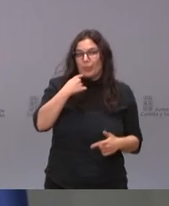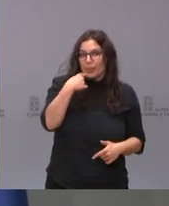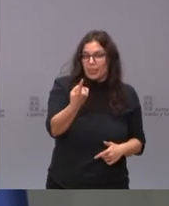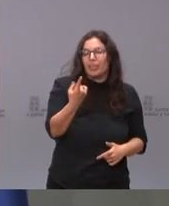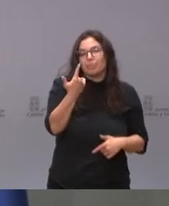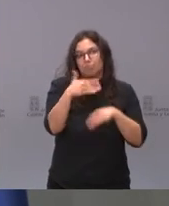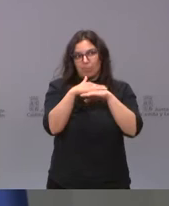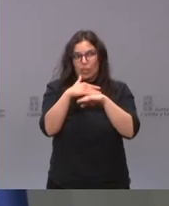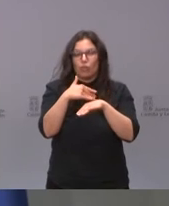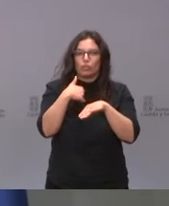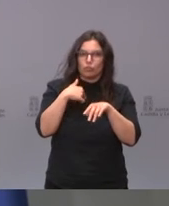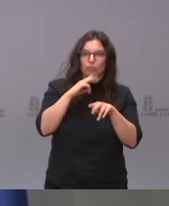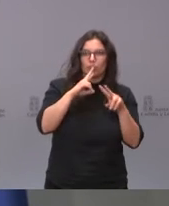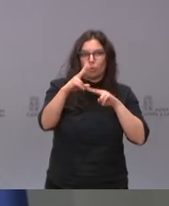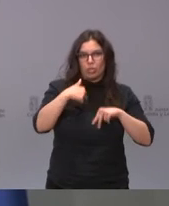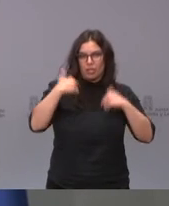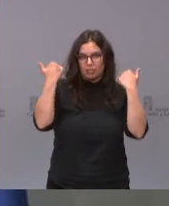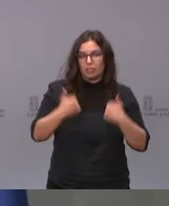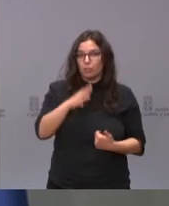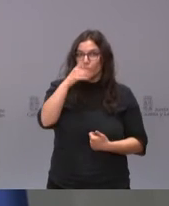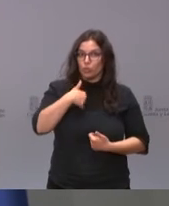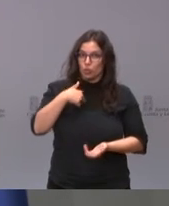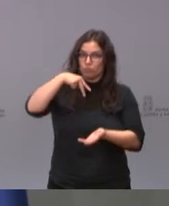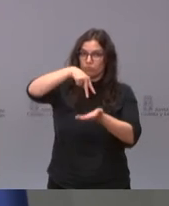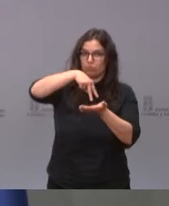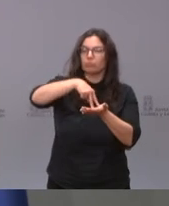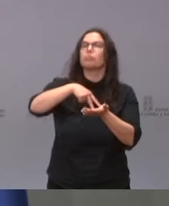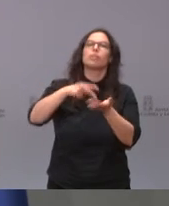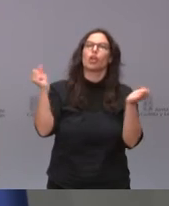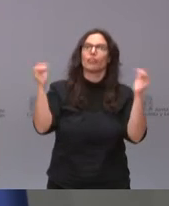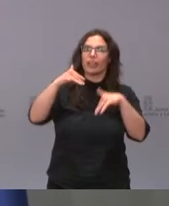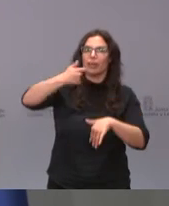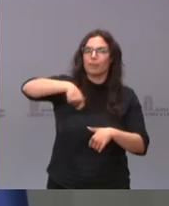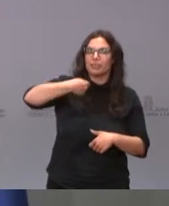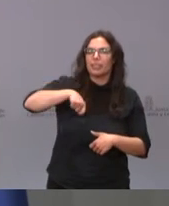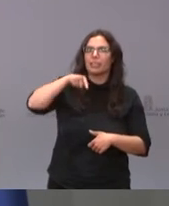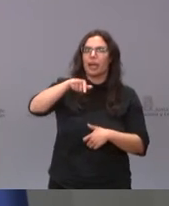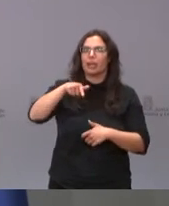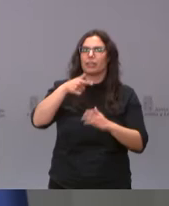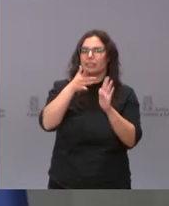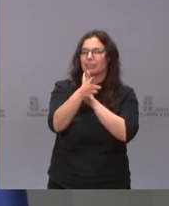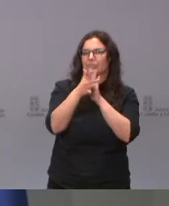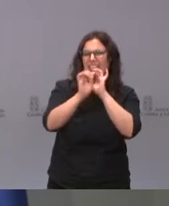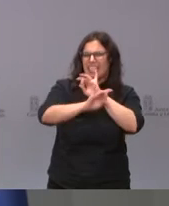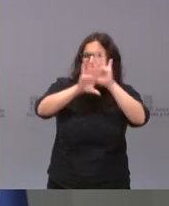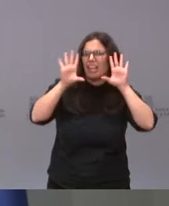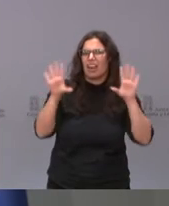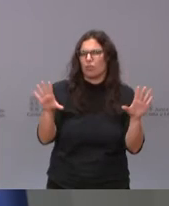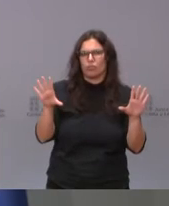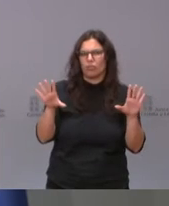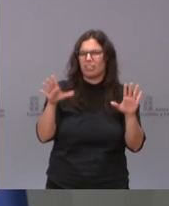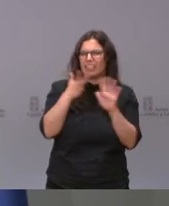perdonen que contesté en este caso porque yo estaba presente en la conferencia de presidentes donde se dejó muy claro muy claro